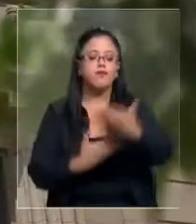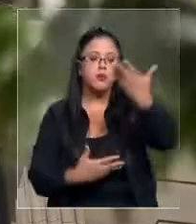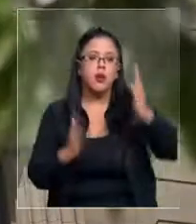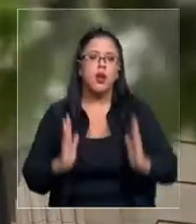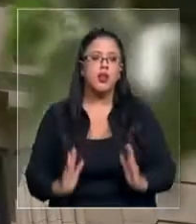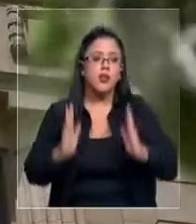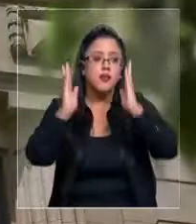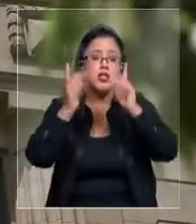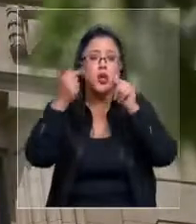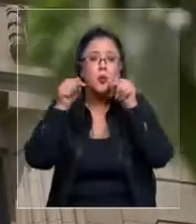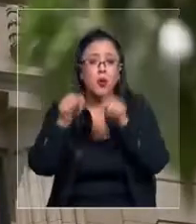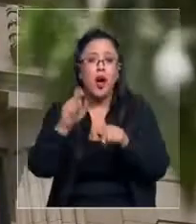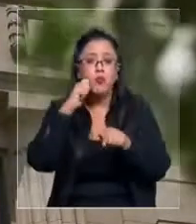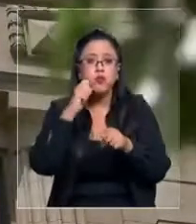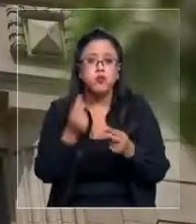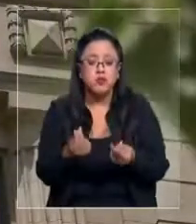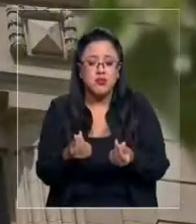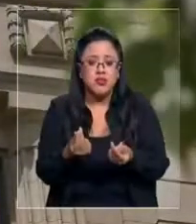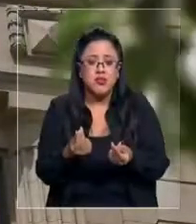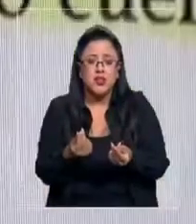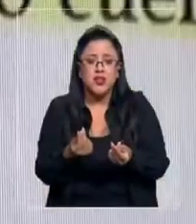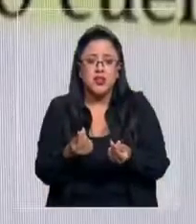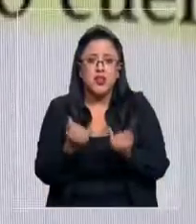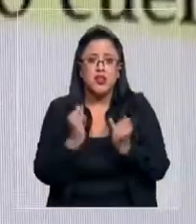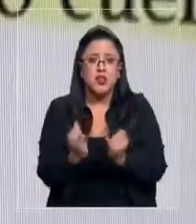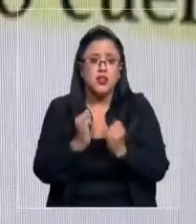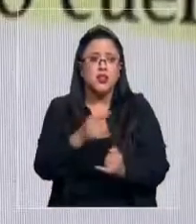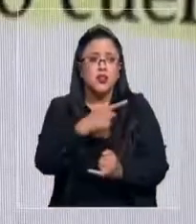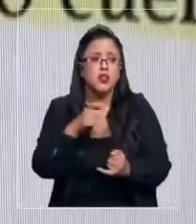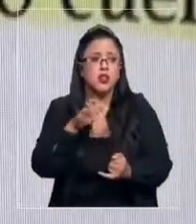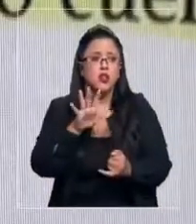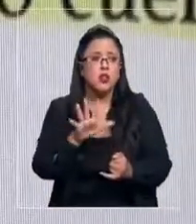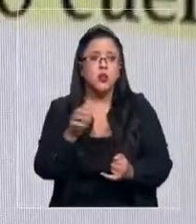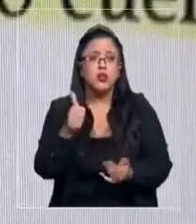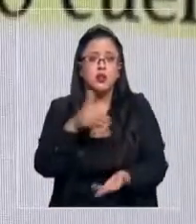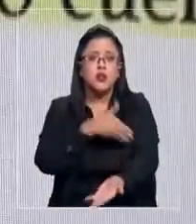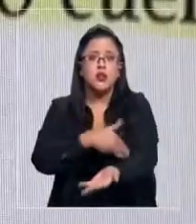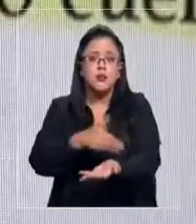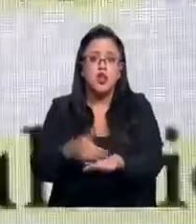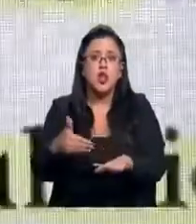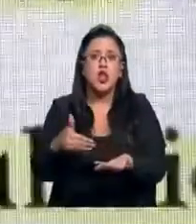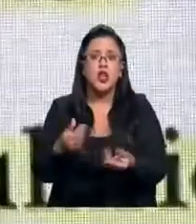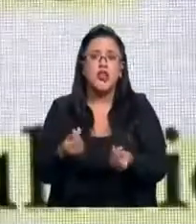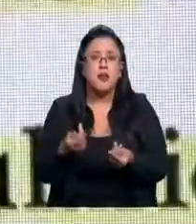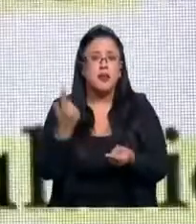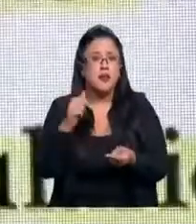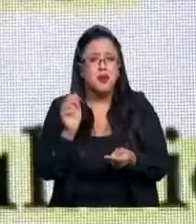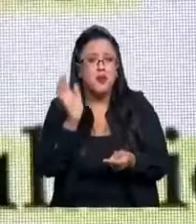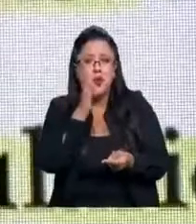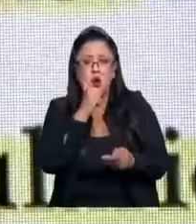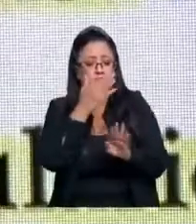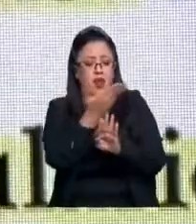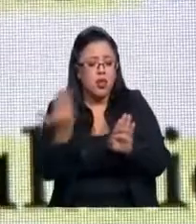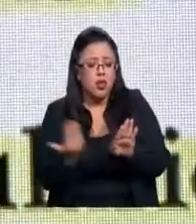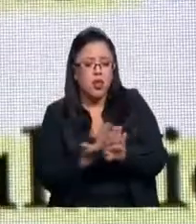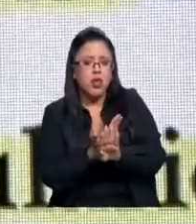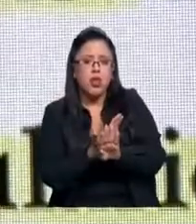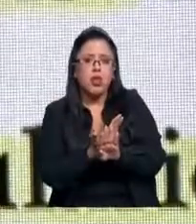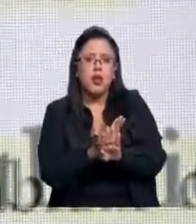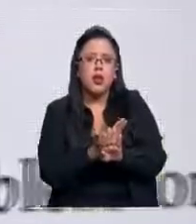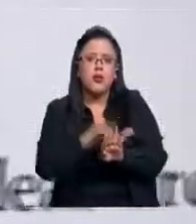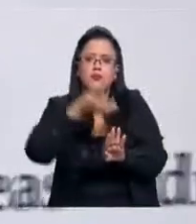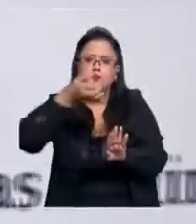Se constató un total de egresos informados de 156 millones de pesos que no contaban con respaldo fidedigno,